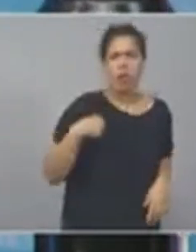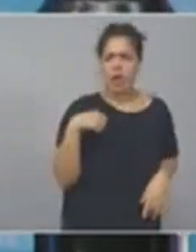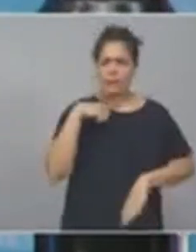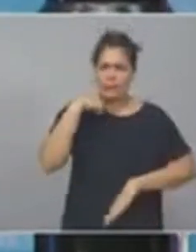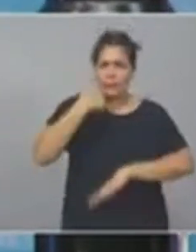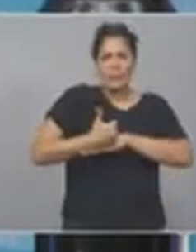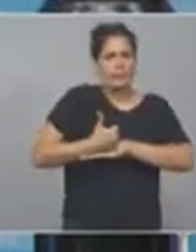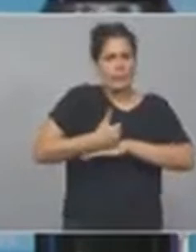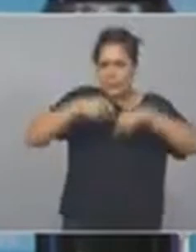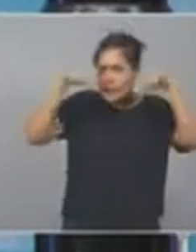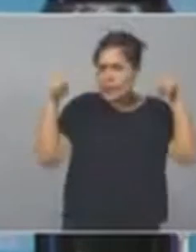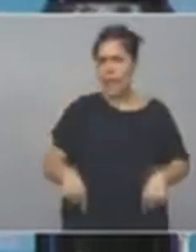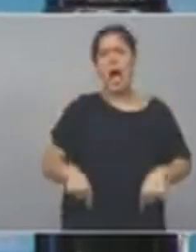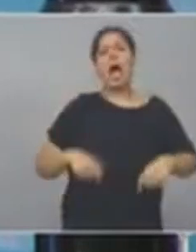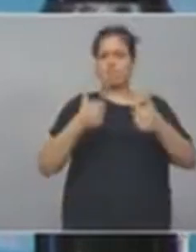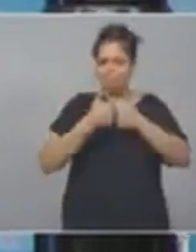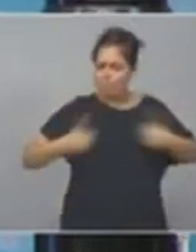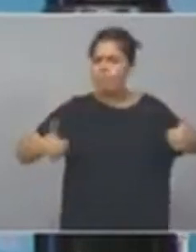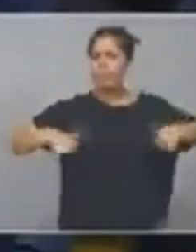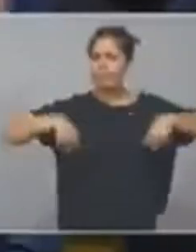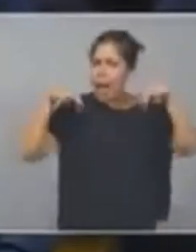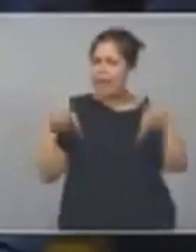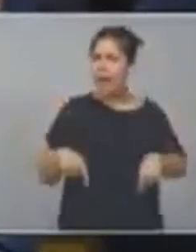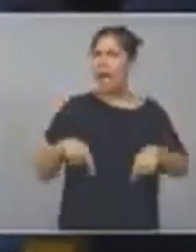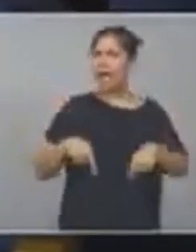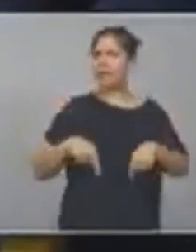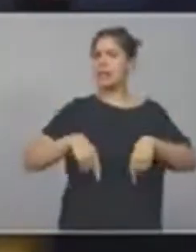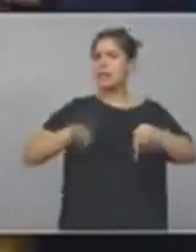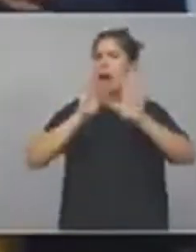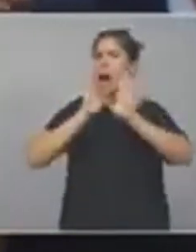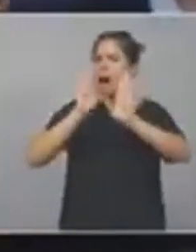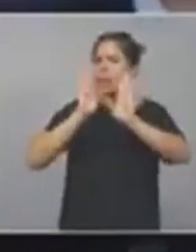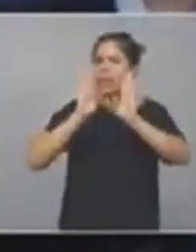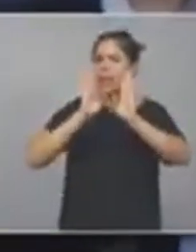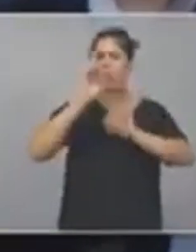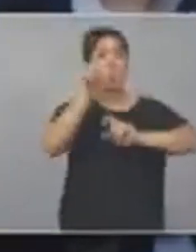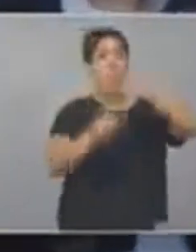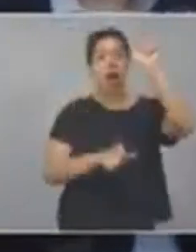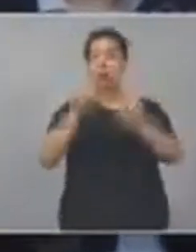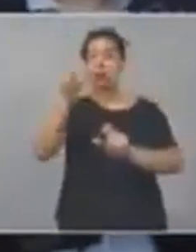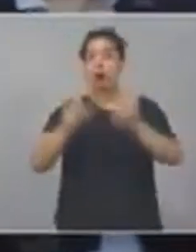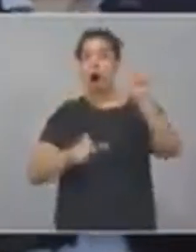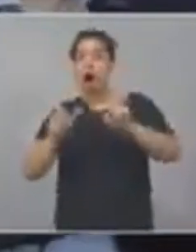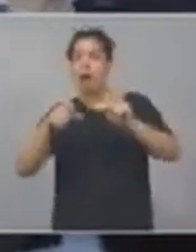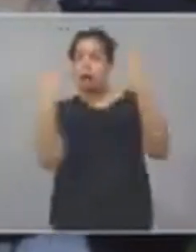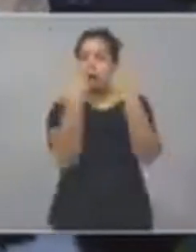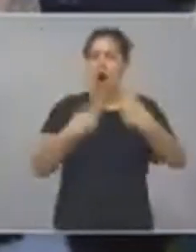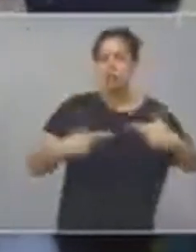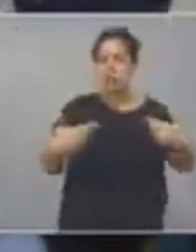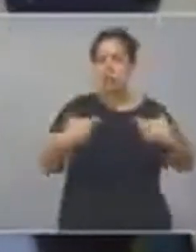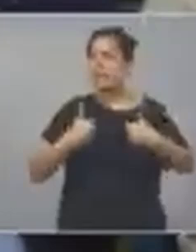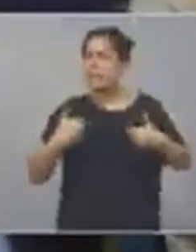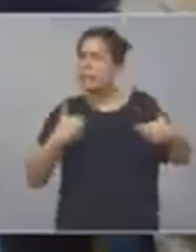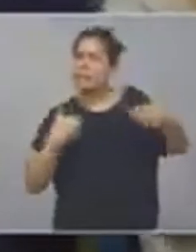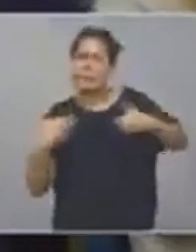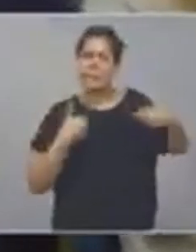al pie del cañón atendiendo las necesidades generadas por la crisis de mi ley.